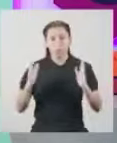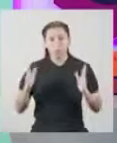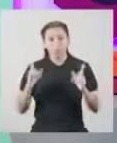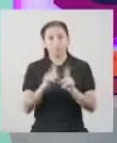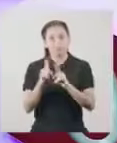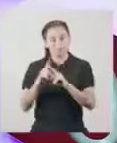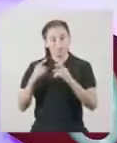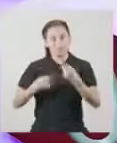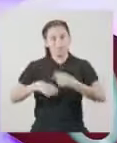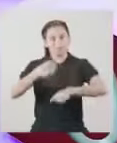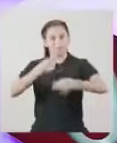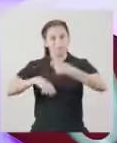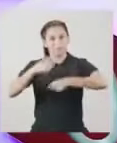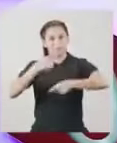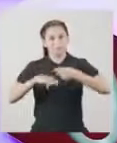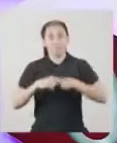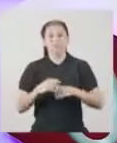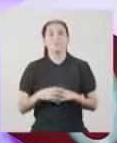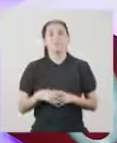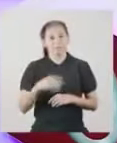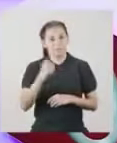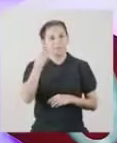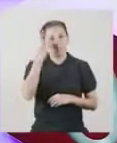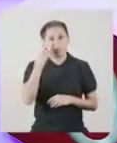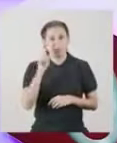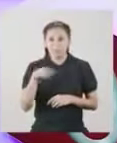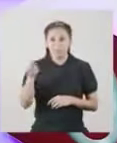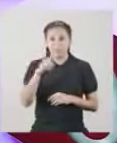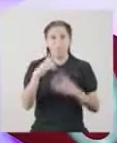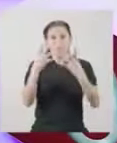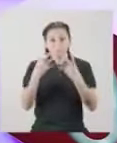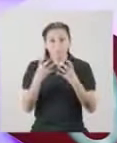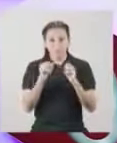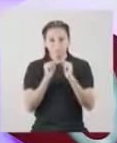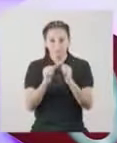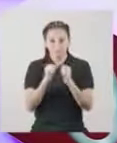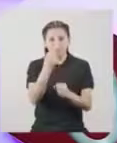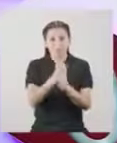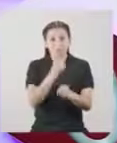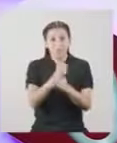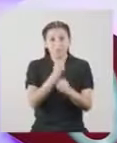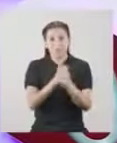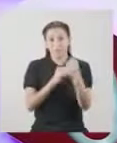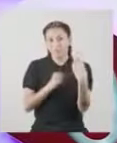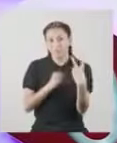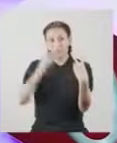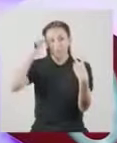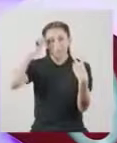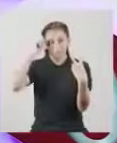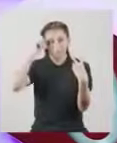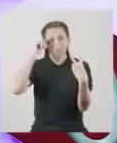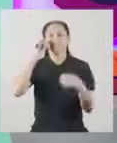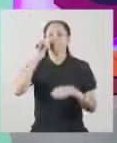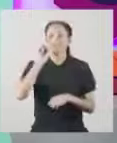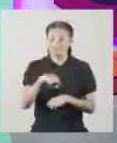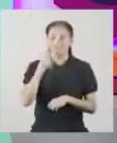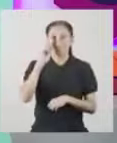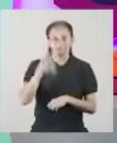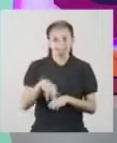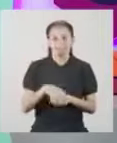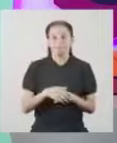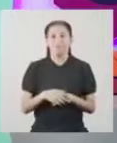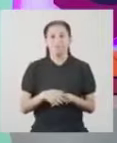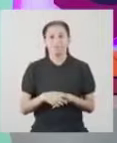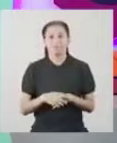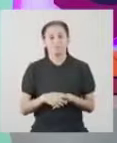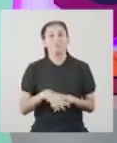producción Ah, ya veo Y las chicas se quedaron con ganas de continuar el trabajo de las dos ingenieras Ajá,